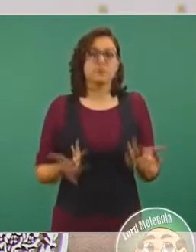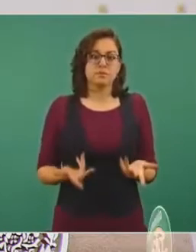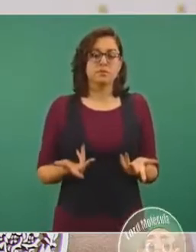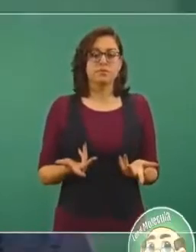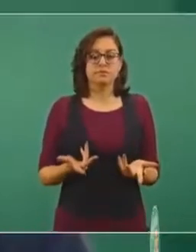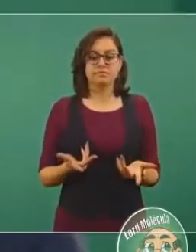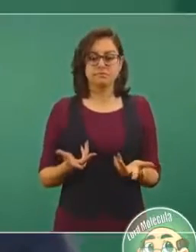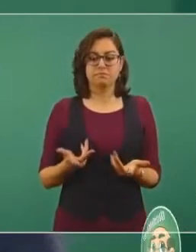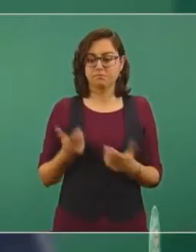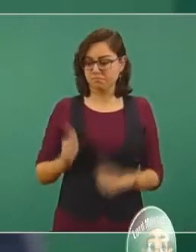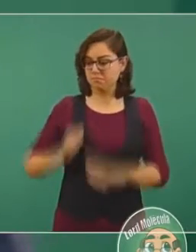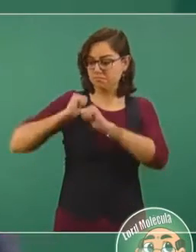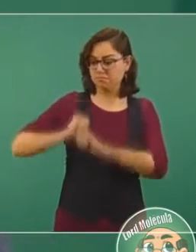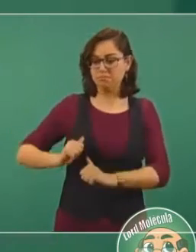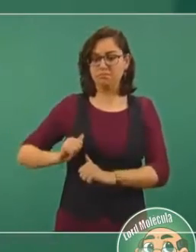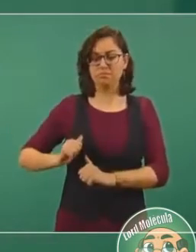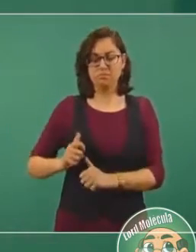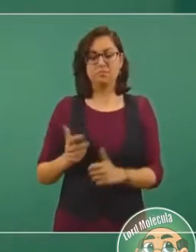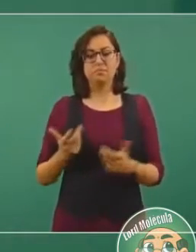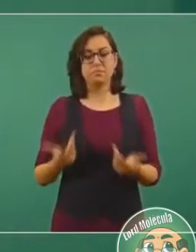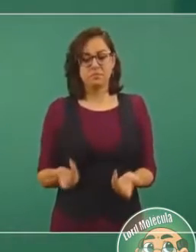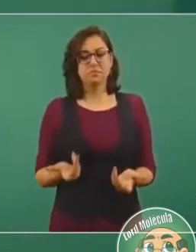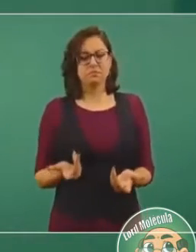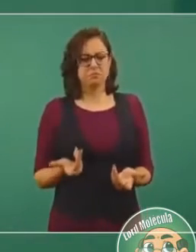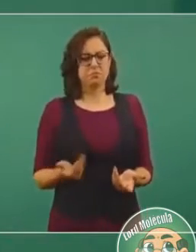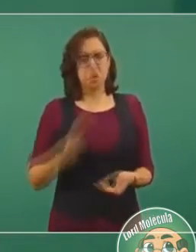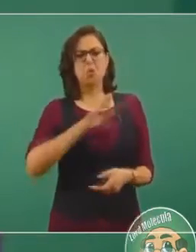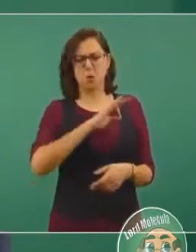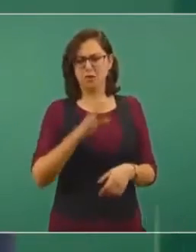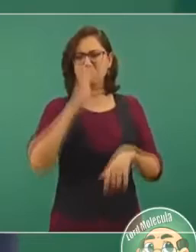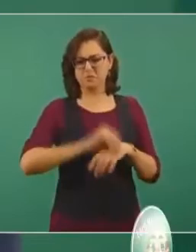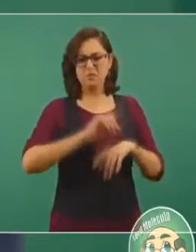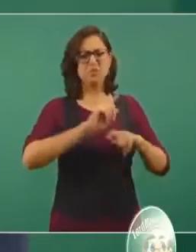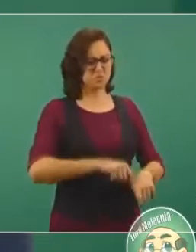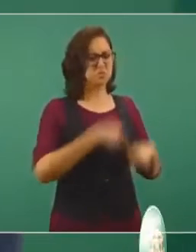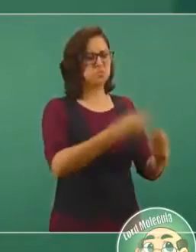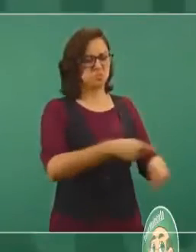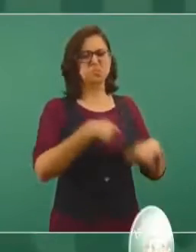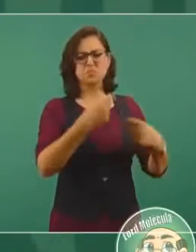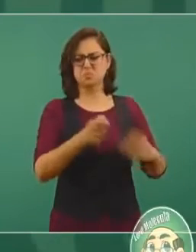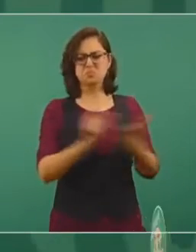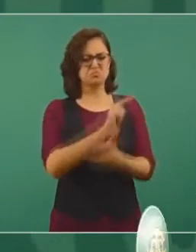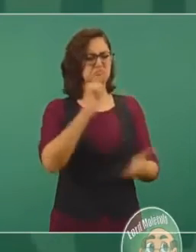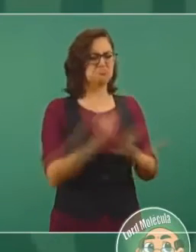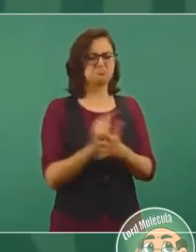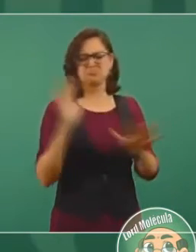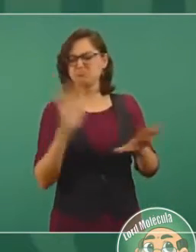y puede ser legal lo que haga,